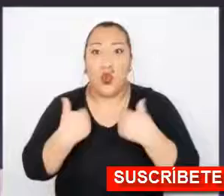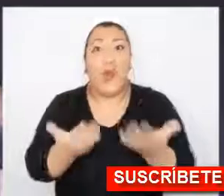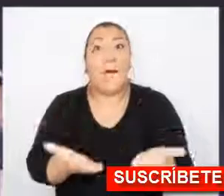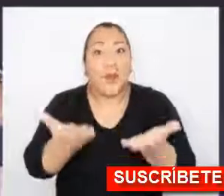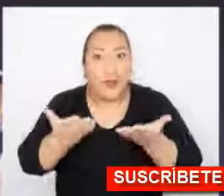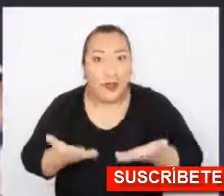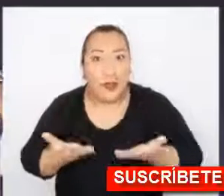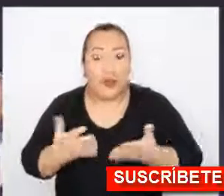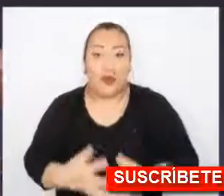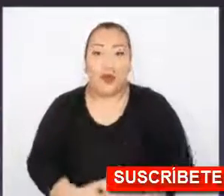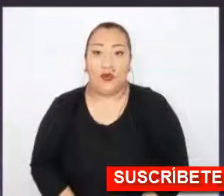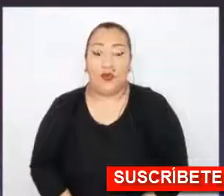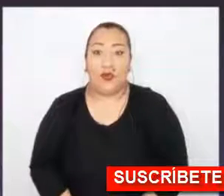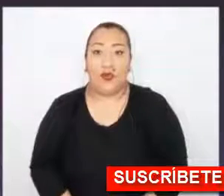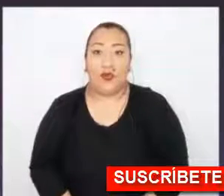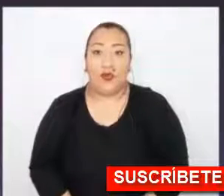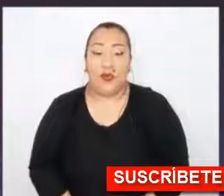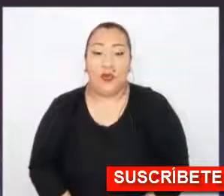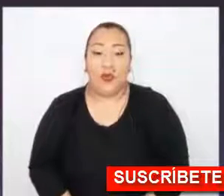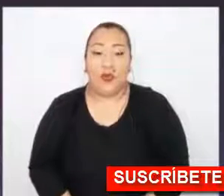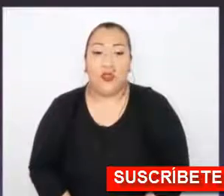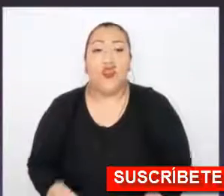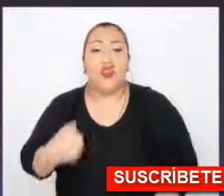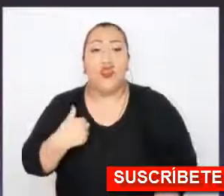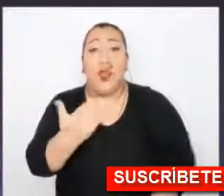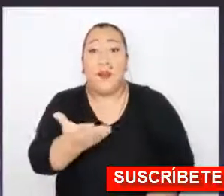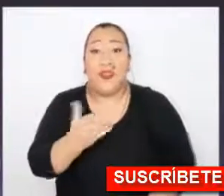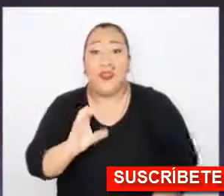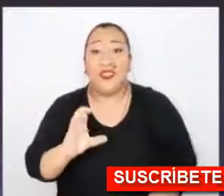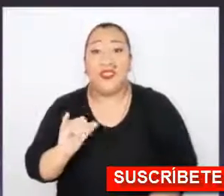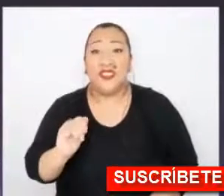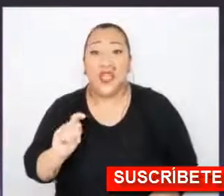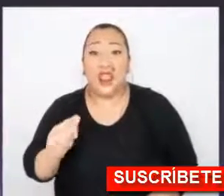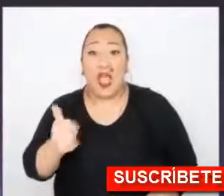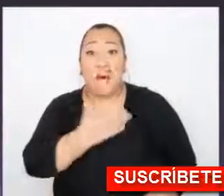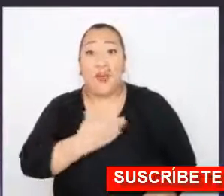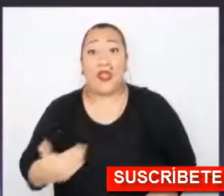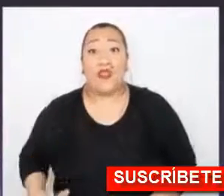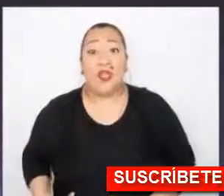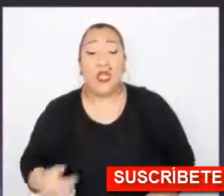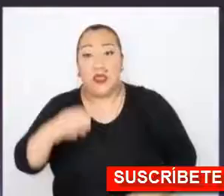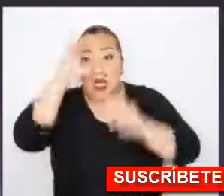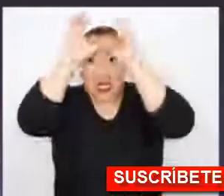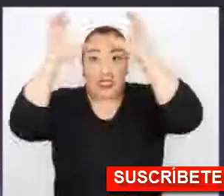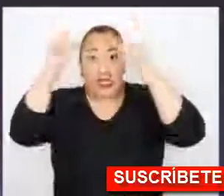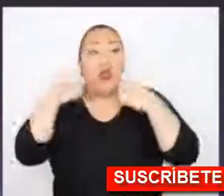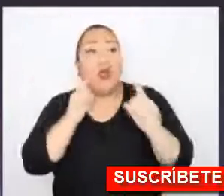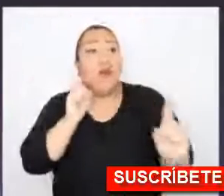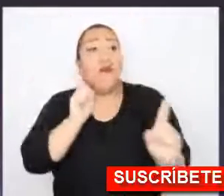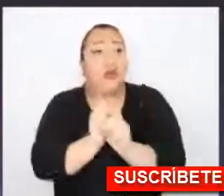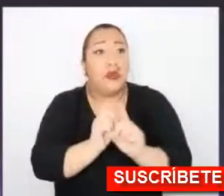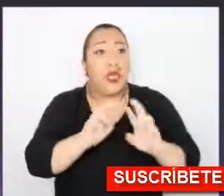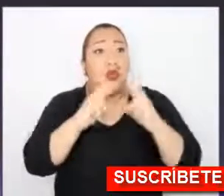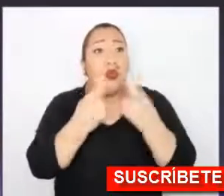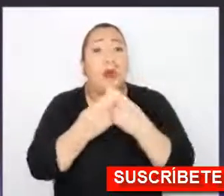le he pedido una cita al Presidente de la República